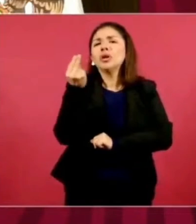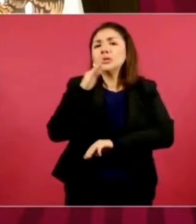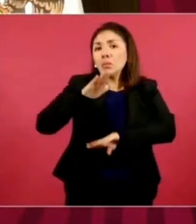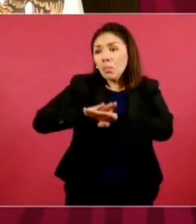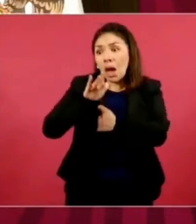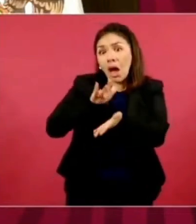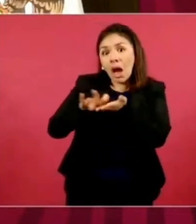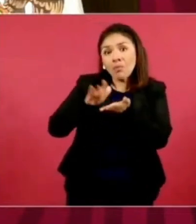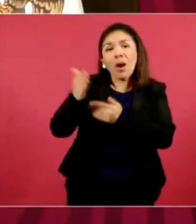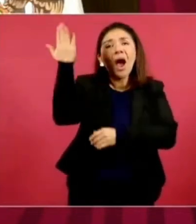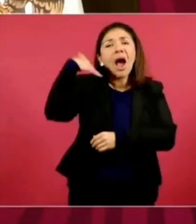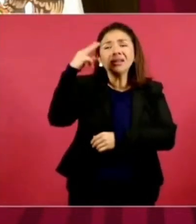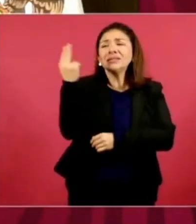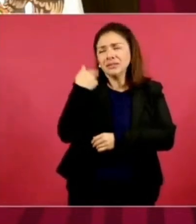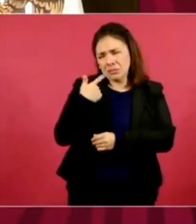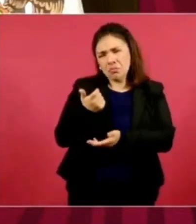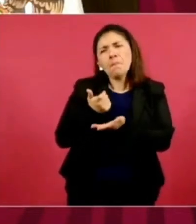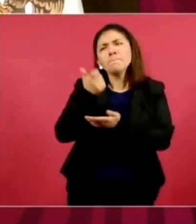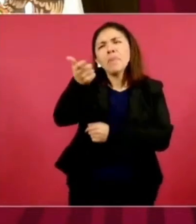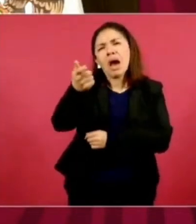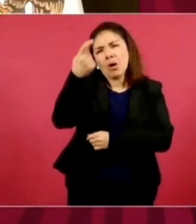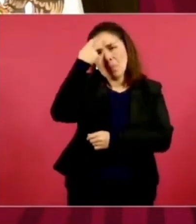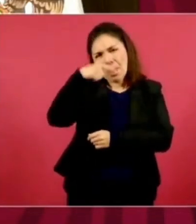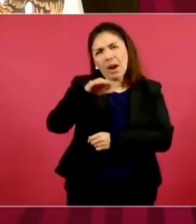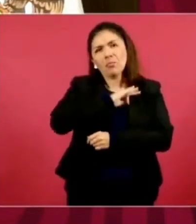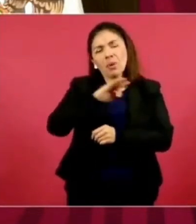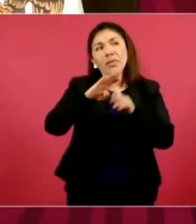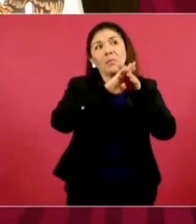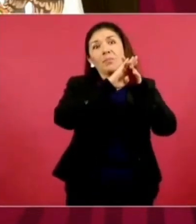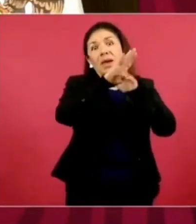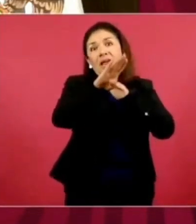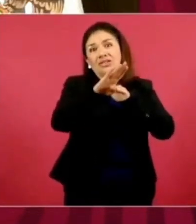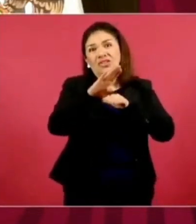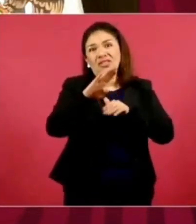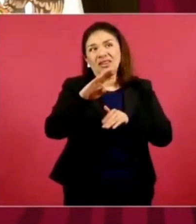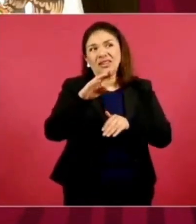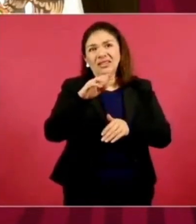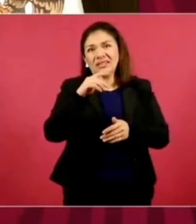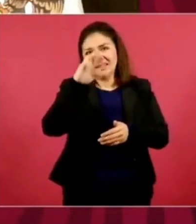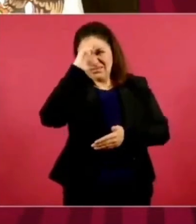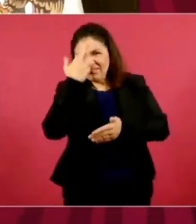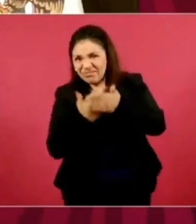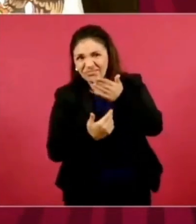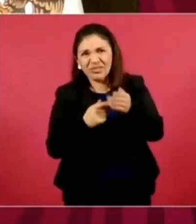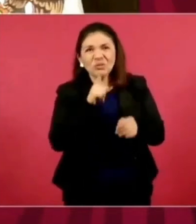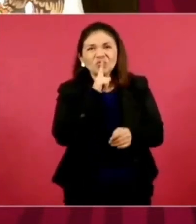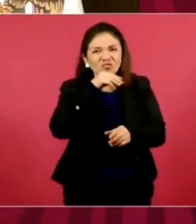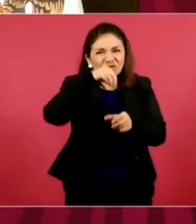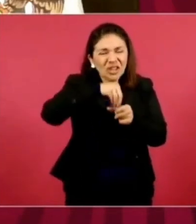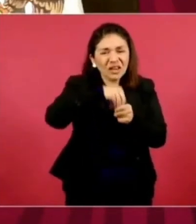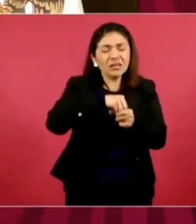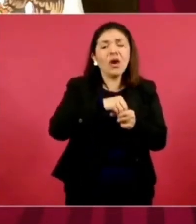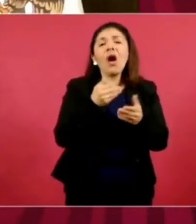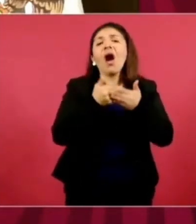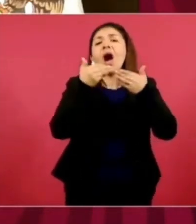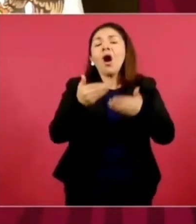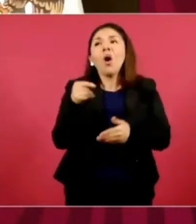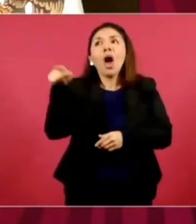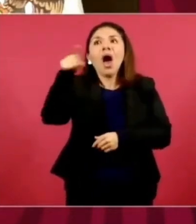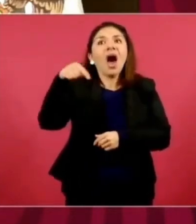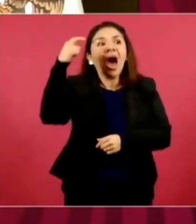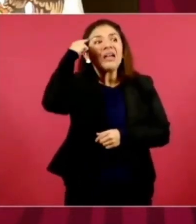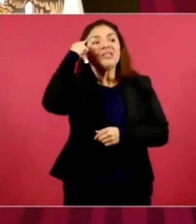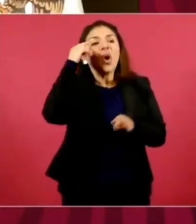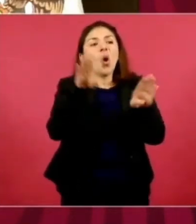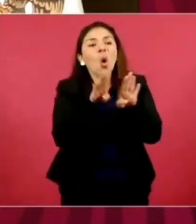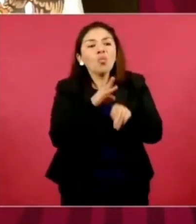que antes pagaban para tener una migración ilegal. Y, pues, han buscado nuevas modalidades